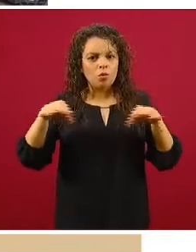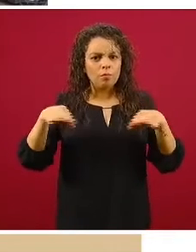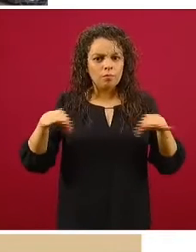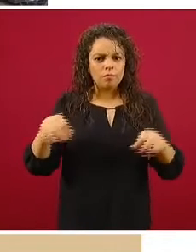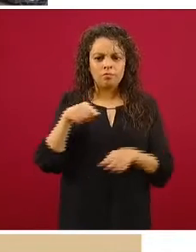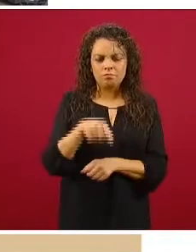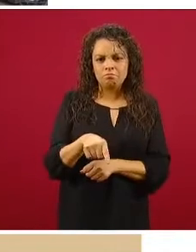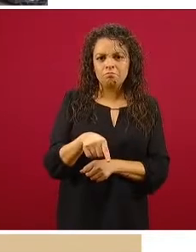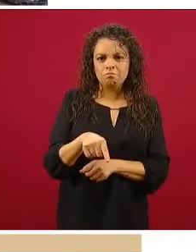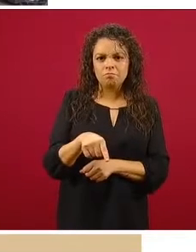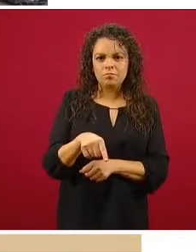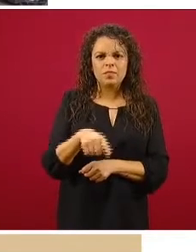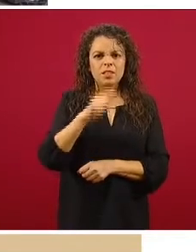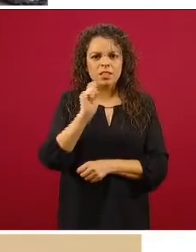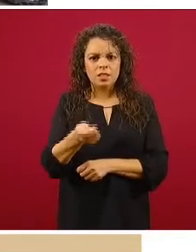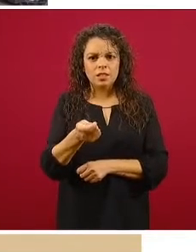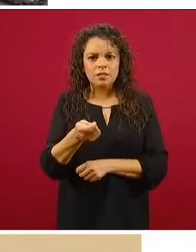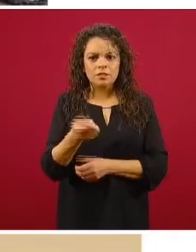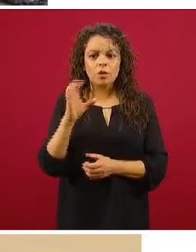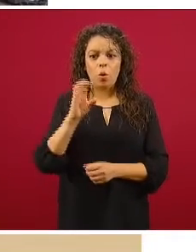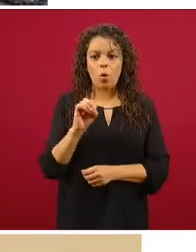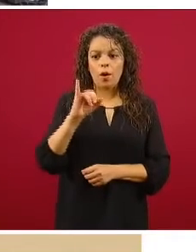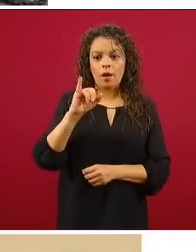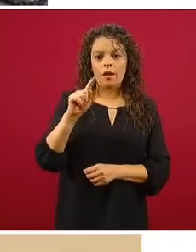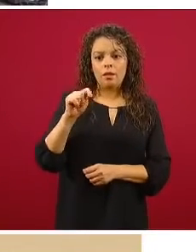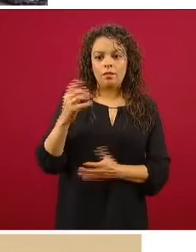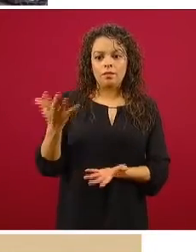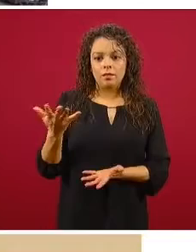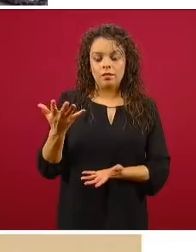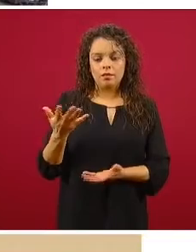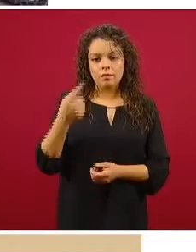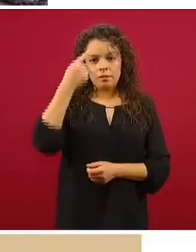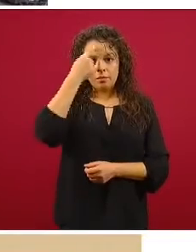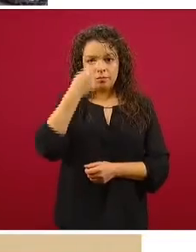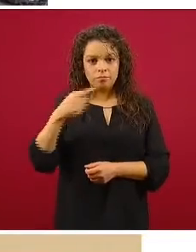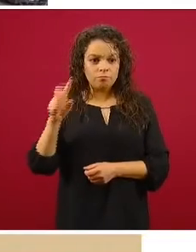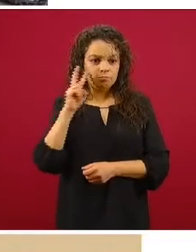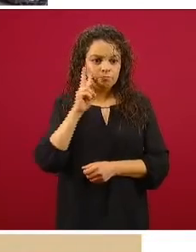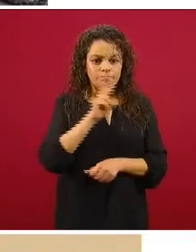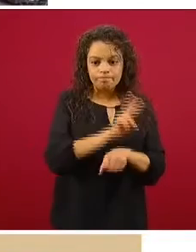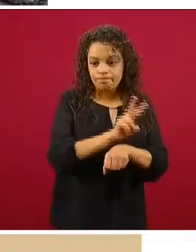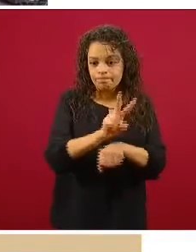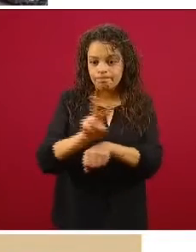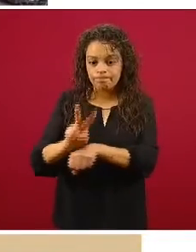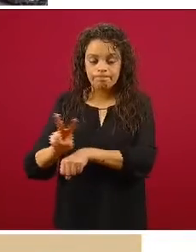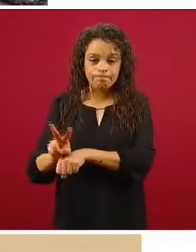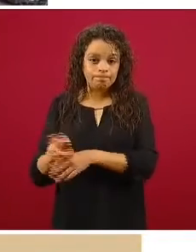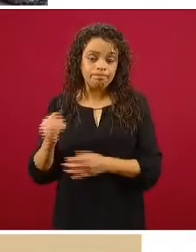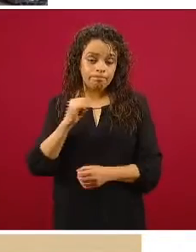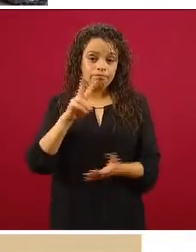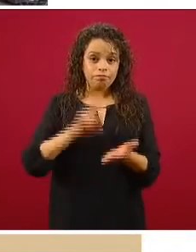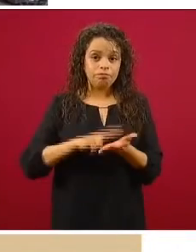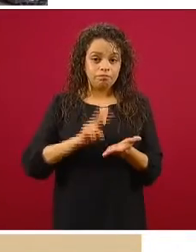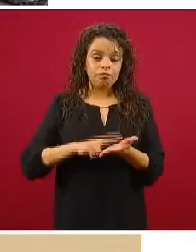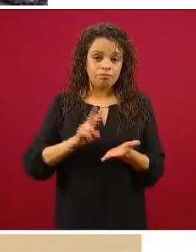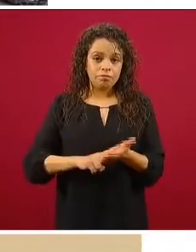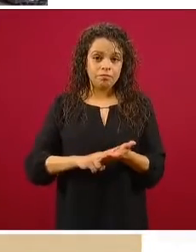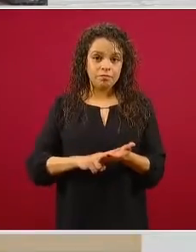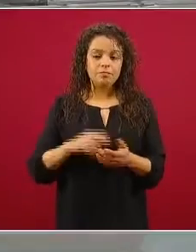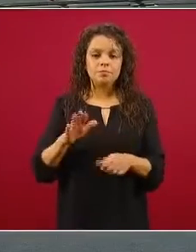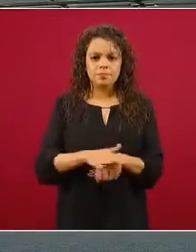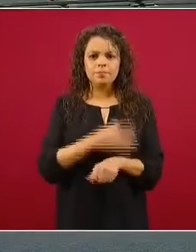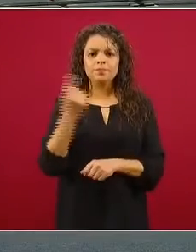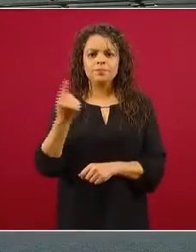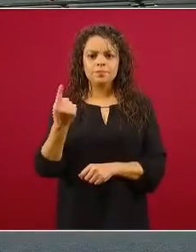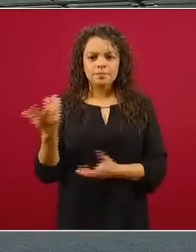generando, en este caso de la OIT, con un observatorio que vale la pena revisar, porque lo que establece son repercusiones